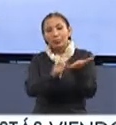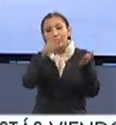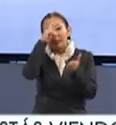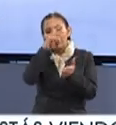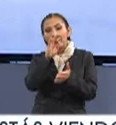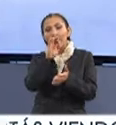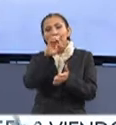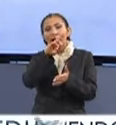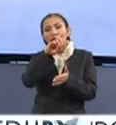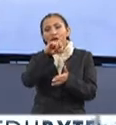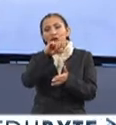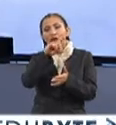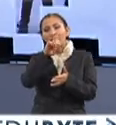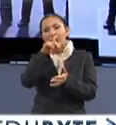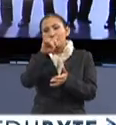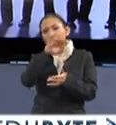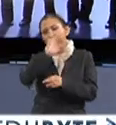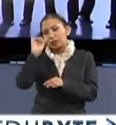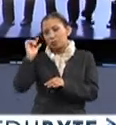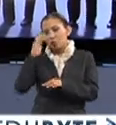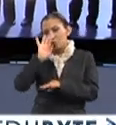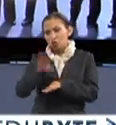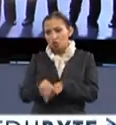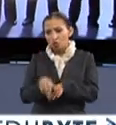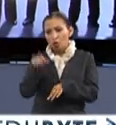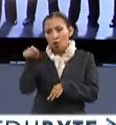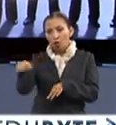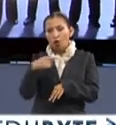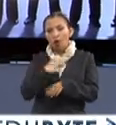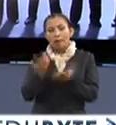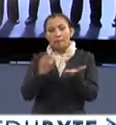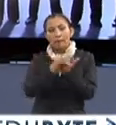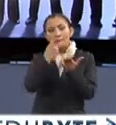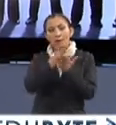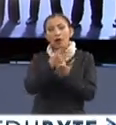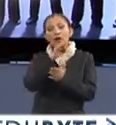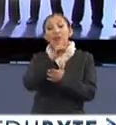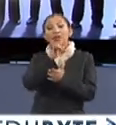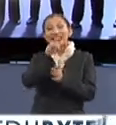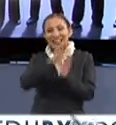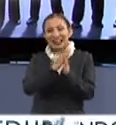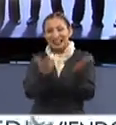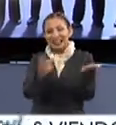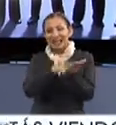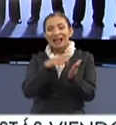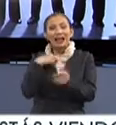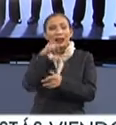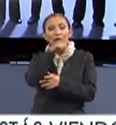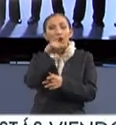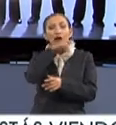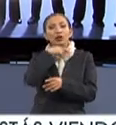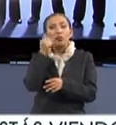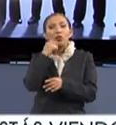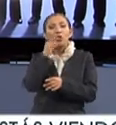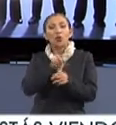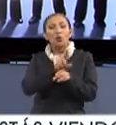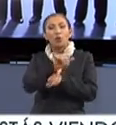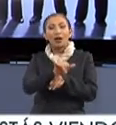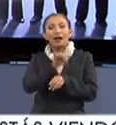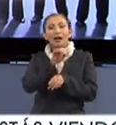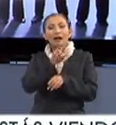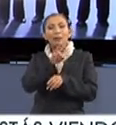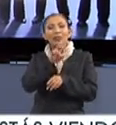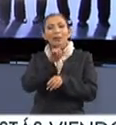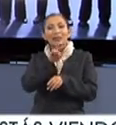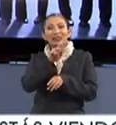mexicano Fernando del Paso, recientemente fallecido, que le entrega del premio FIL de Literatura en Lengua Romances al escritor uruguaya Ida Vitale.